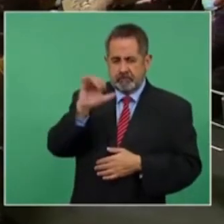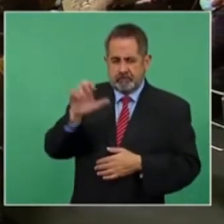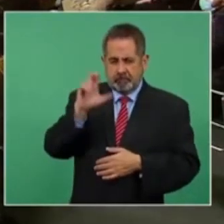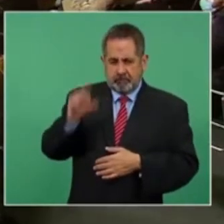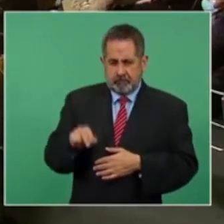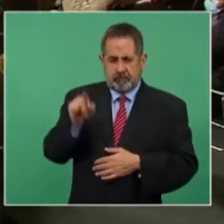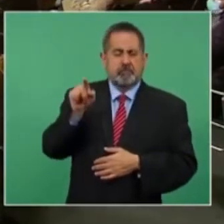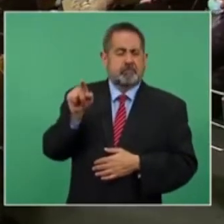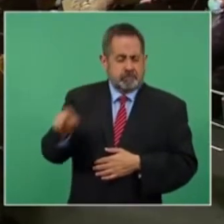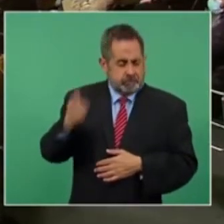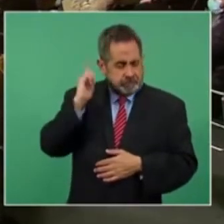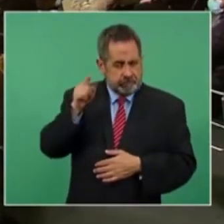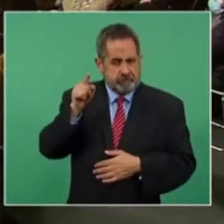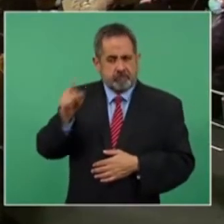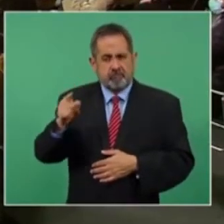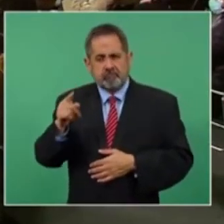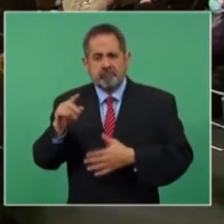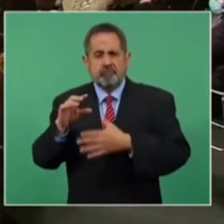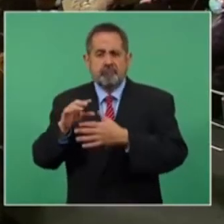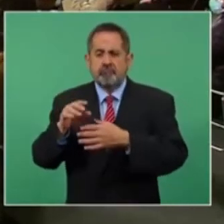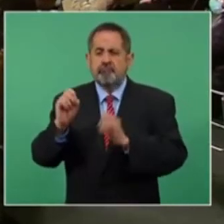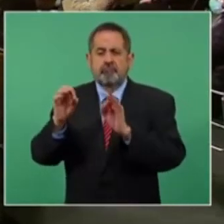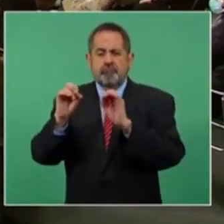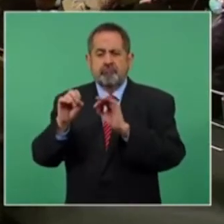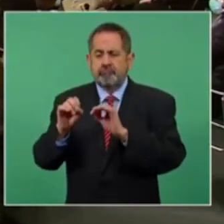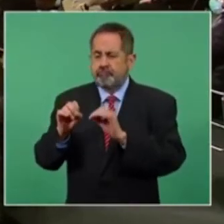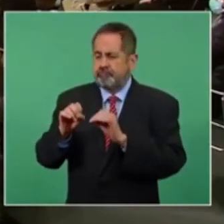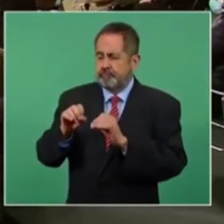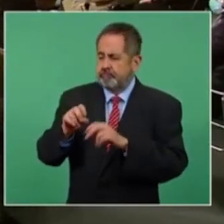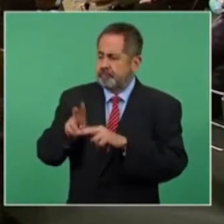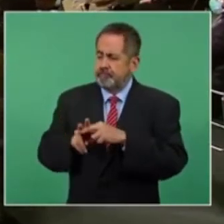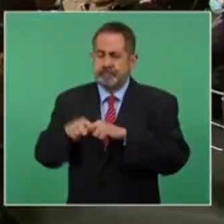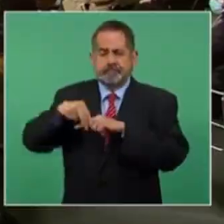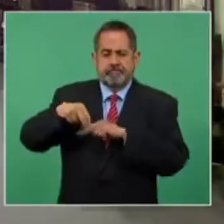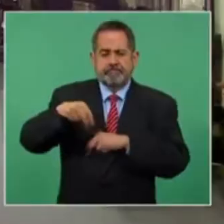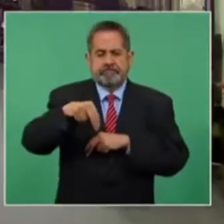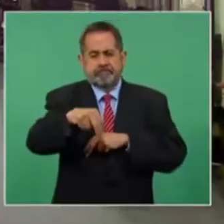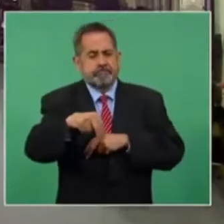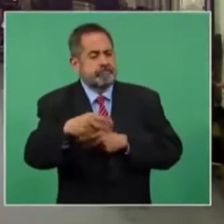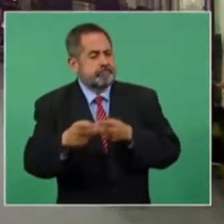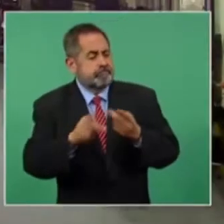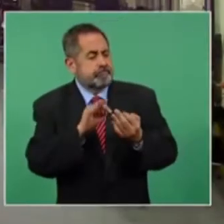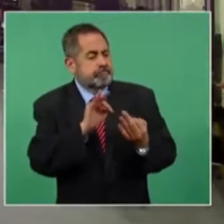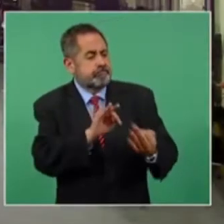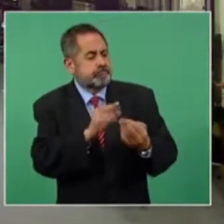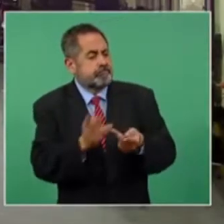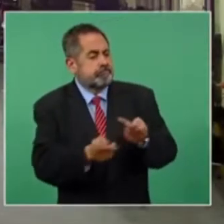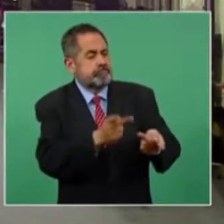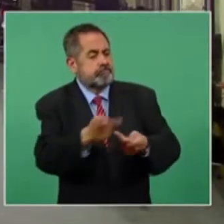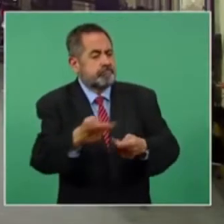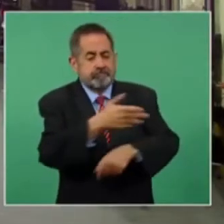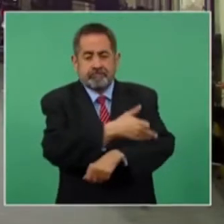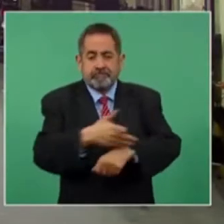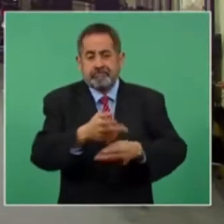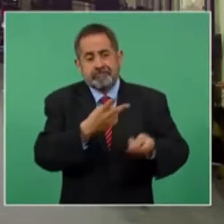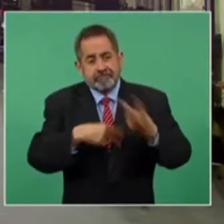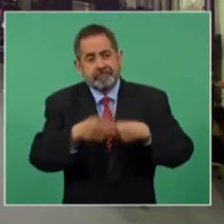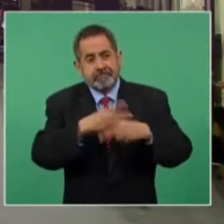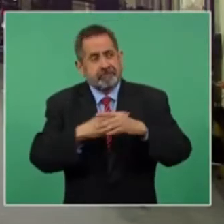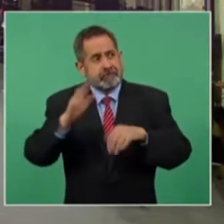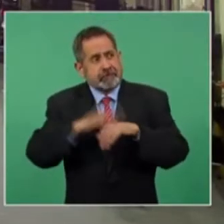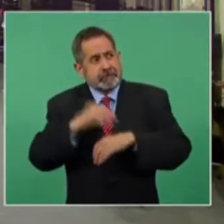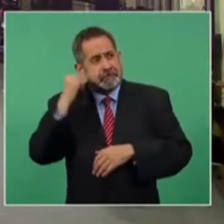Justicia de la Nación saliera un rato de su oficina y le preguntaba a los familiares que hay veces que vienen desde lejos